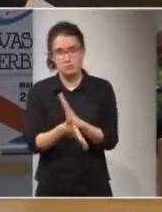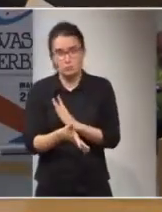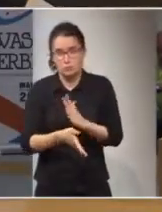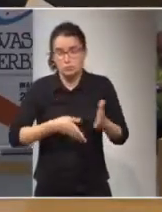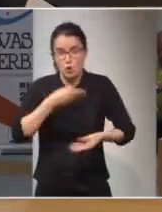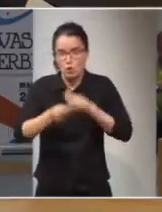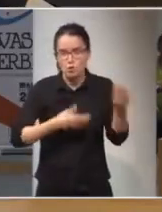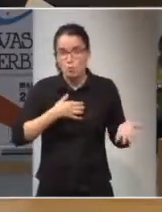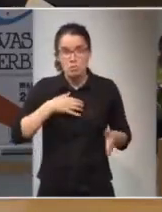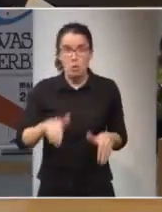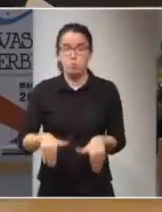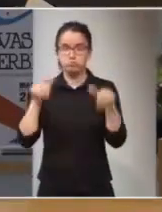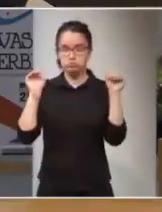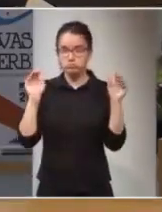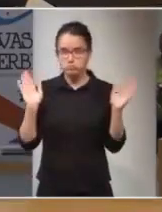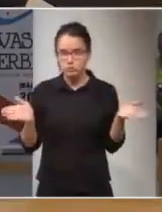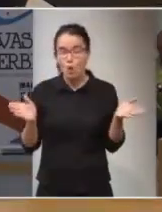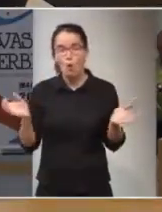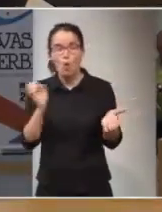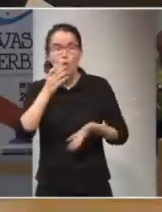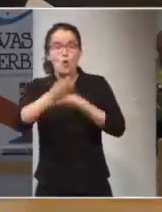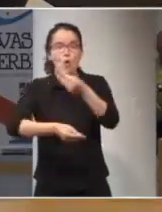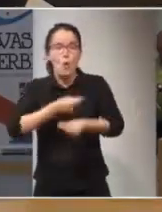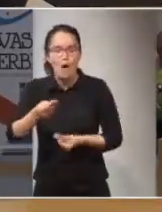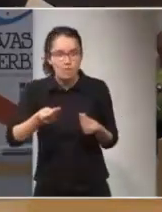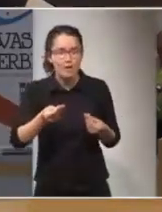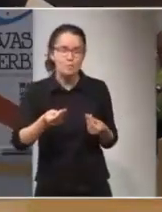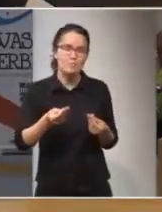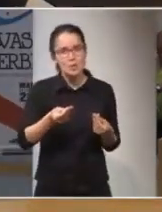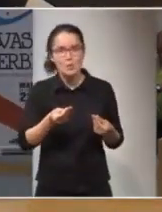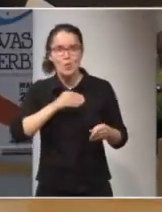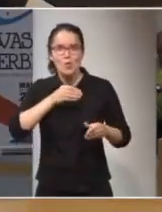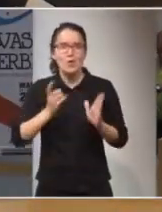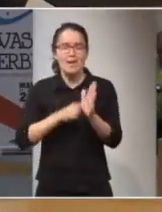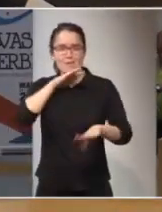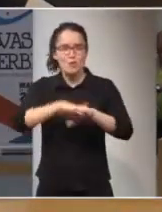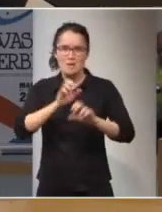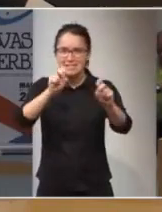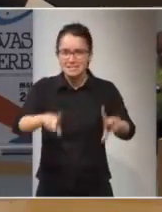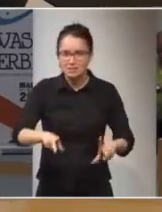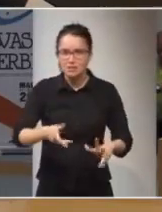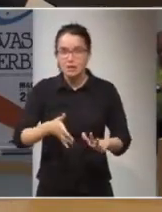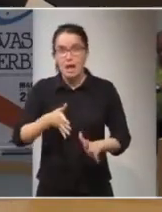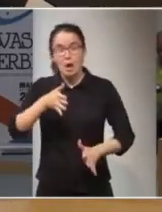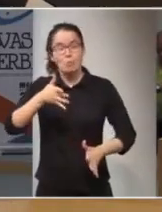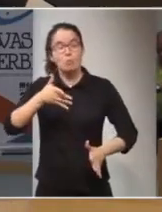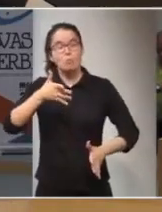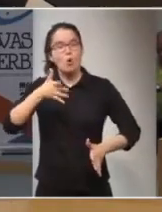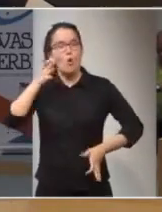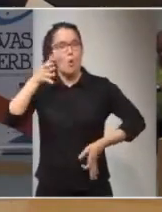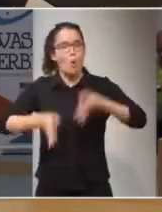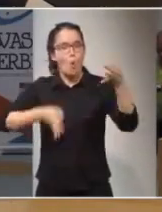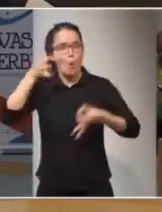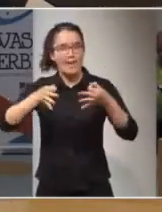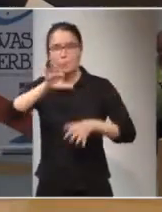o se abstiene de hacerlo, o lo hace irregularmente, el Poder Judicial de otro país, de